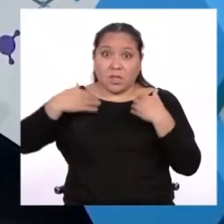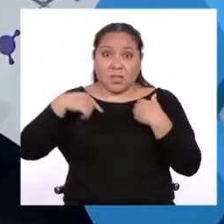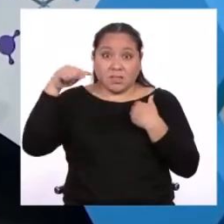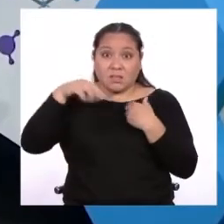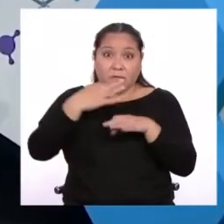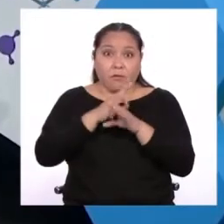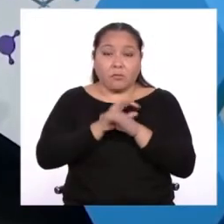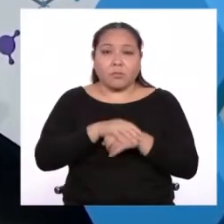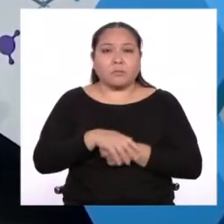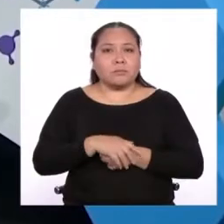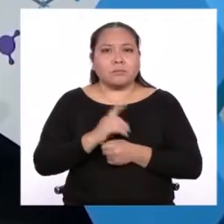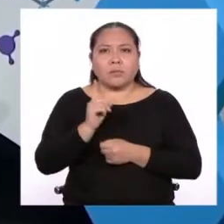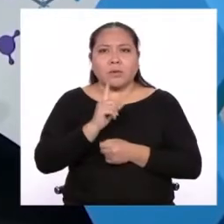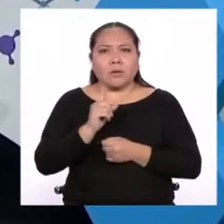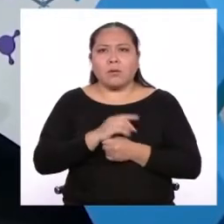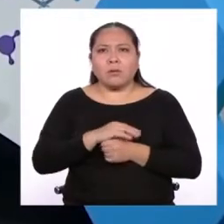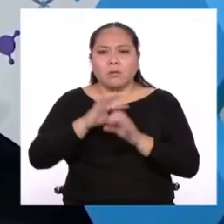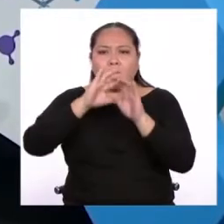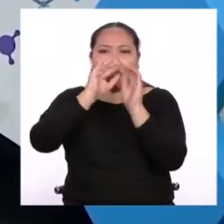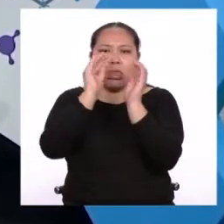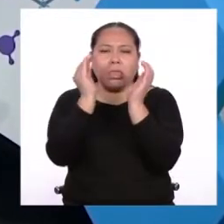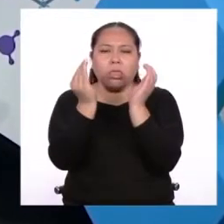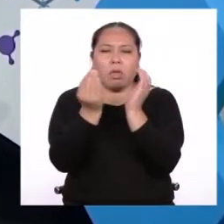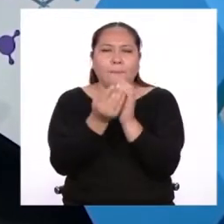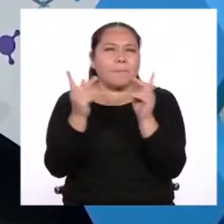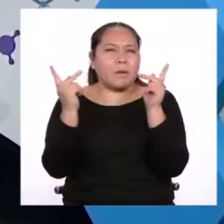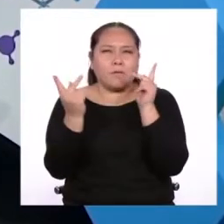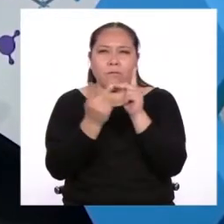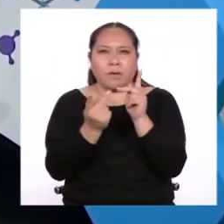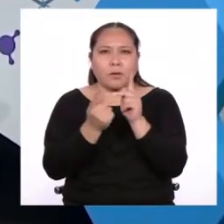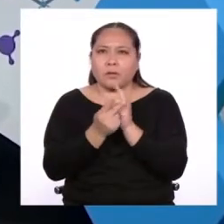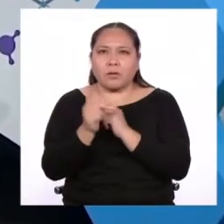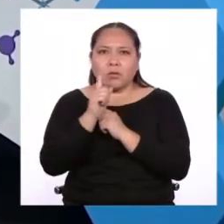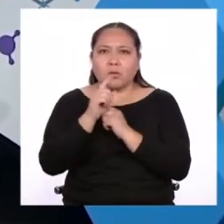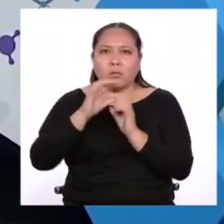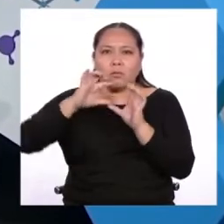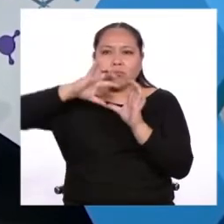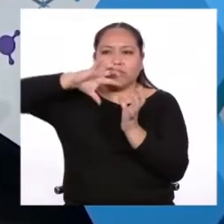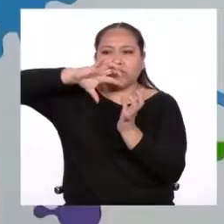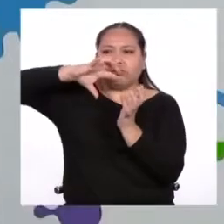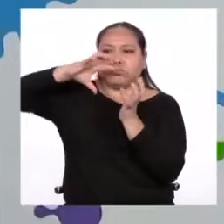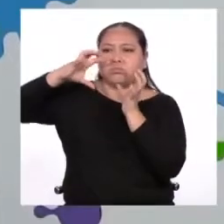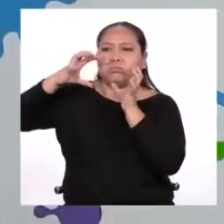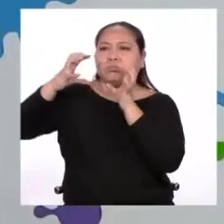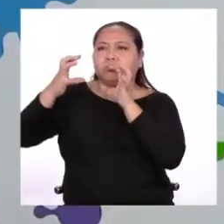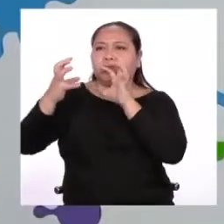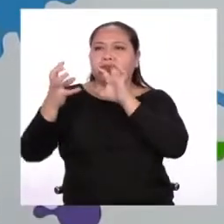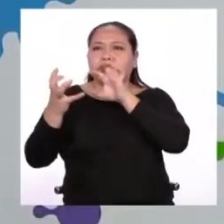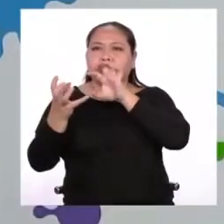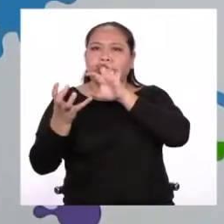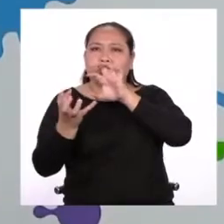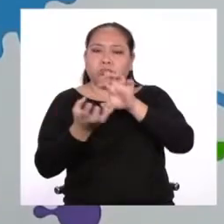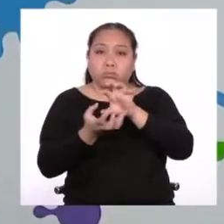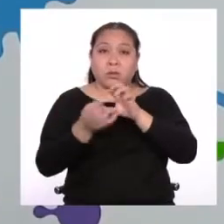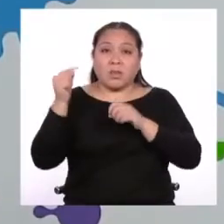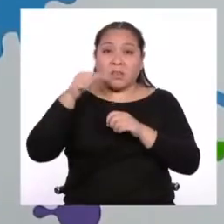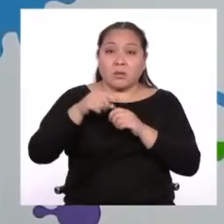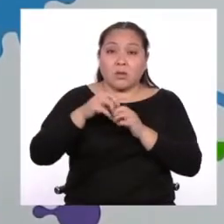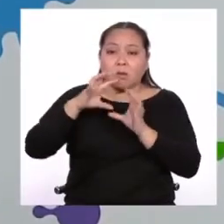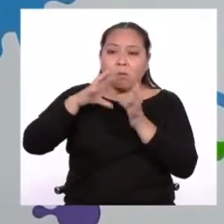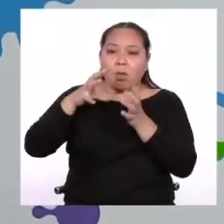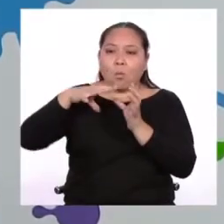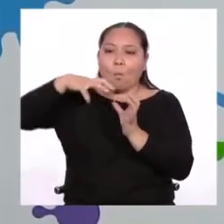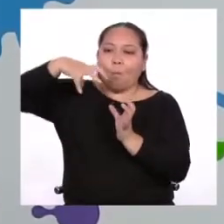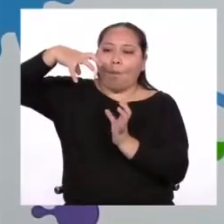incorrecta. Los planetas no son esferas perfectas. La fuerza de rotación actúa contra la gravedad y provoca que los planetas se